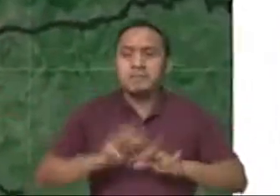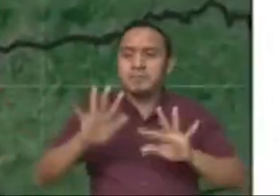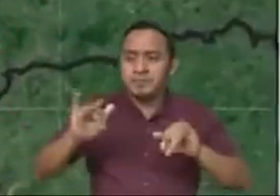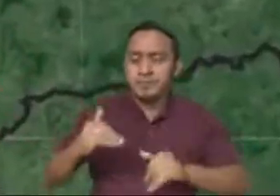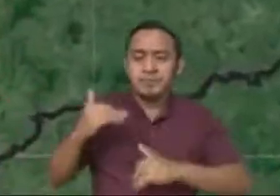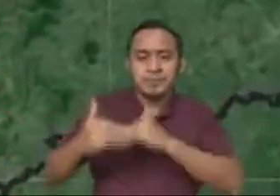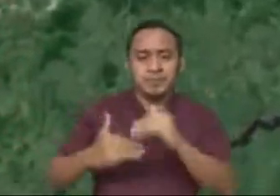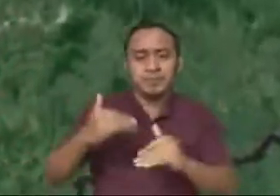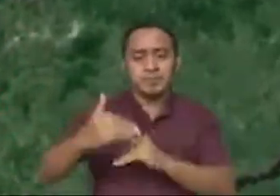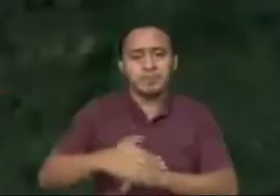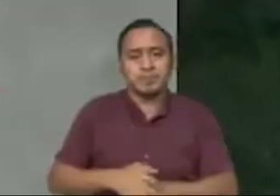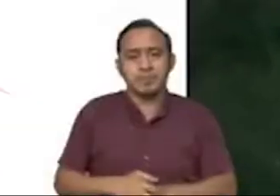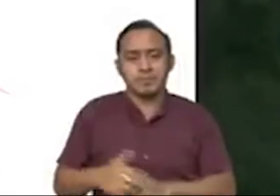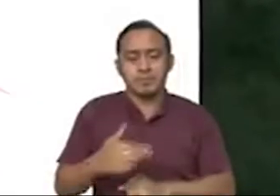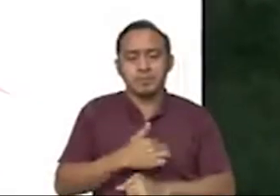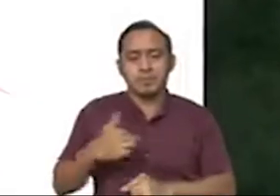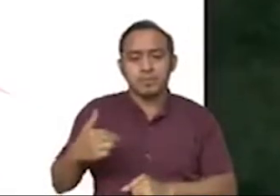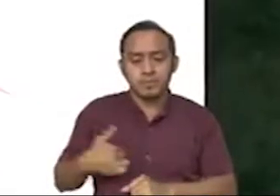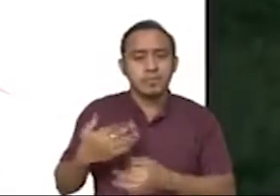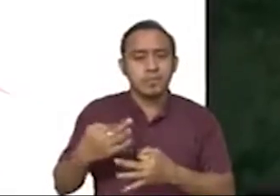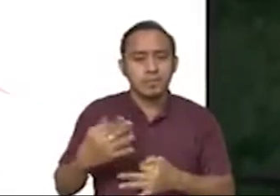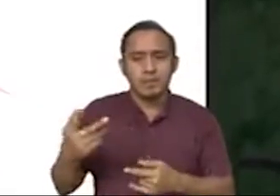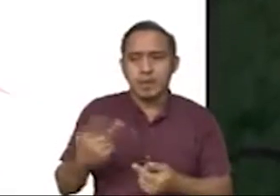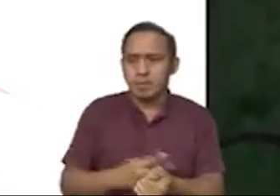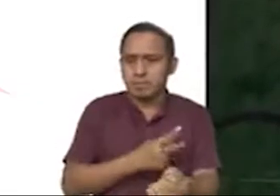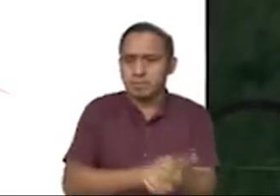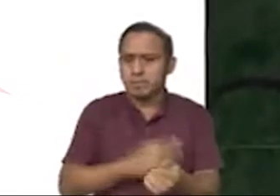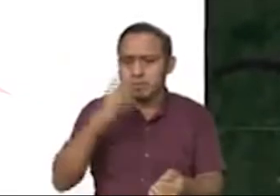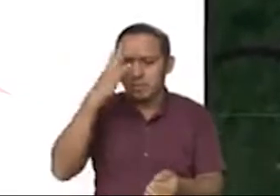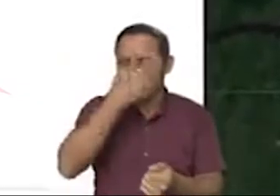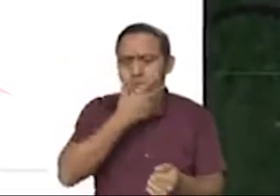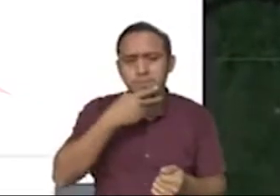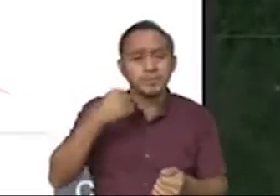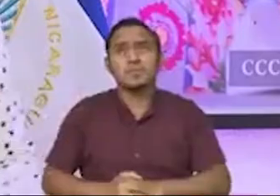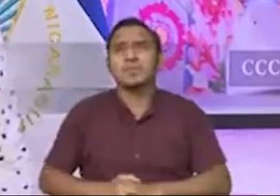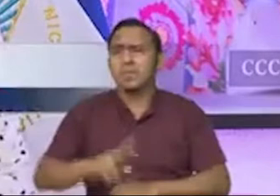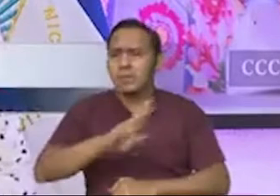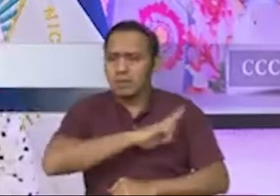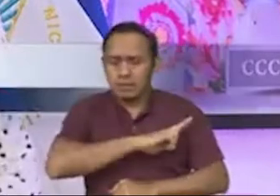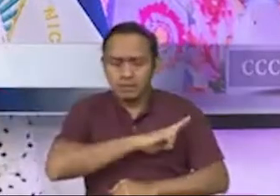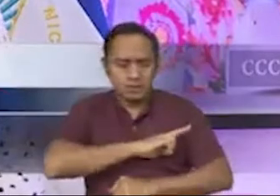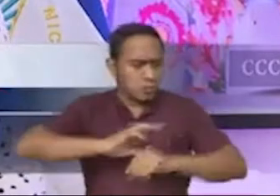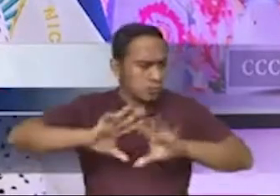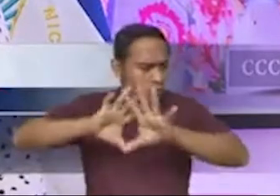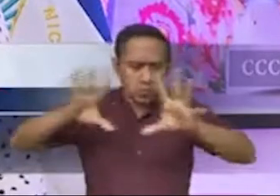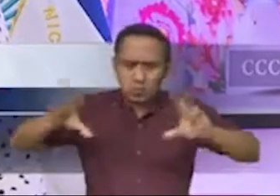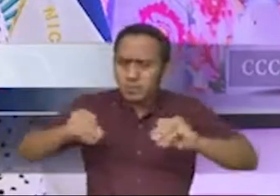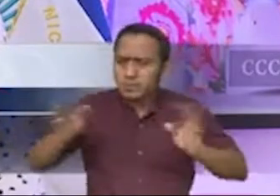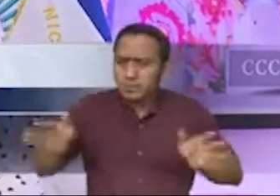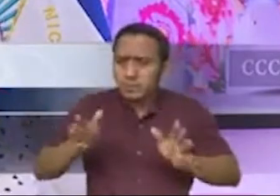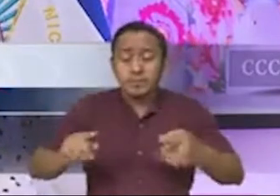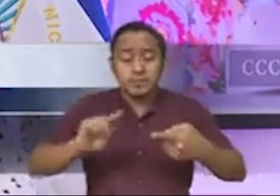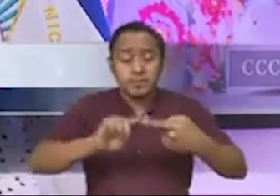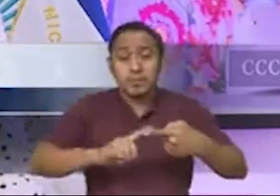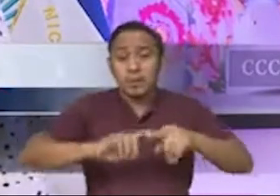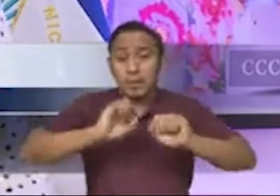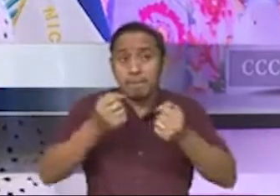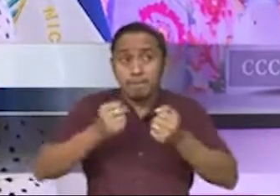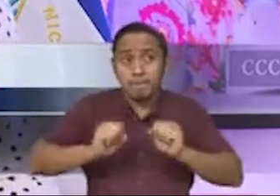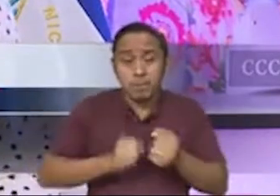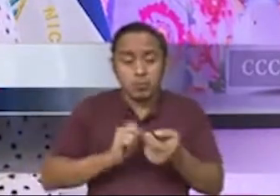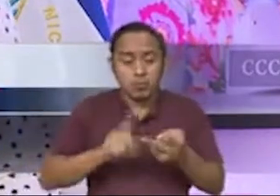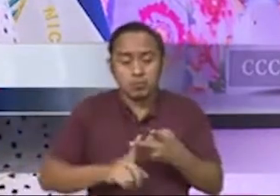familiar, una dirección sustantiva del Ministerio de la Economía Familiar. Todo el impulso a la crianza de aves,